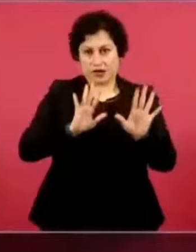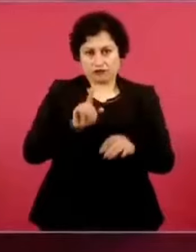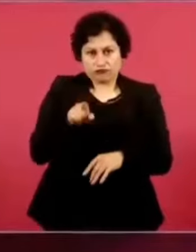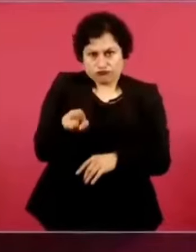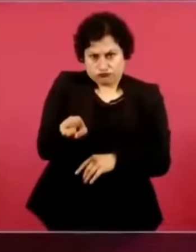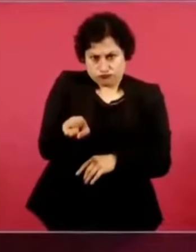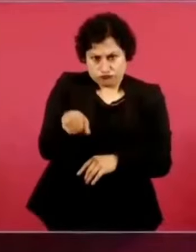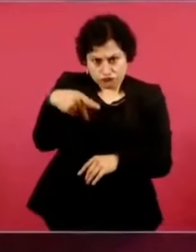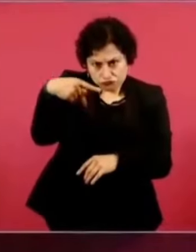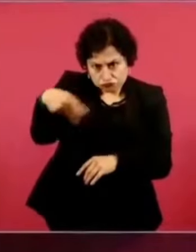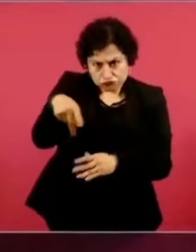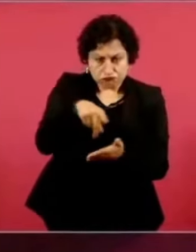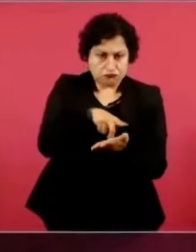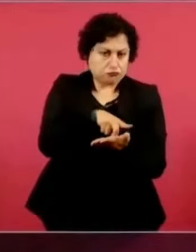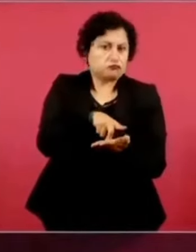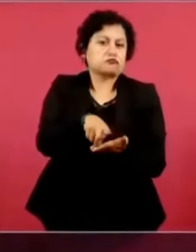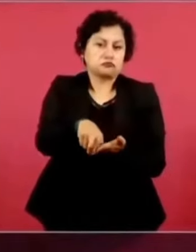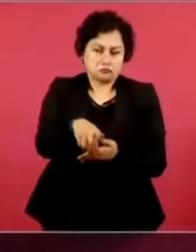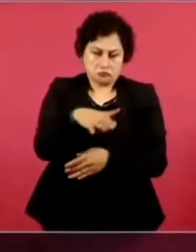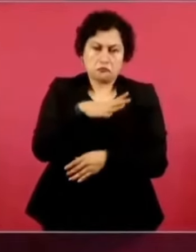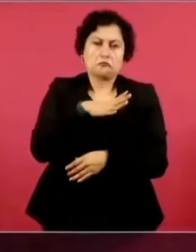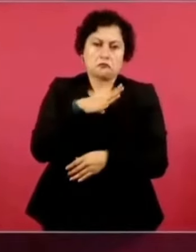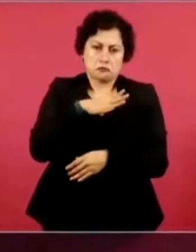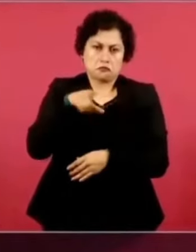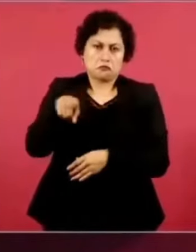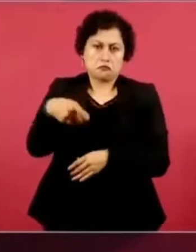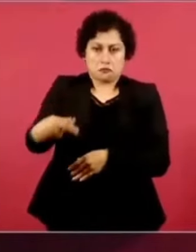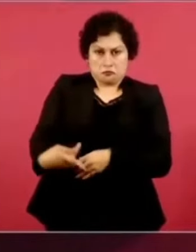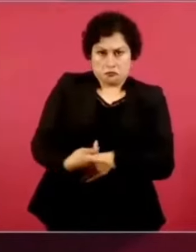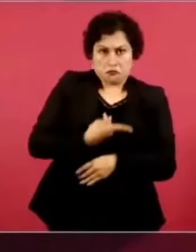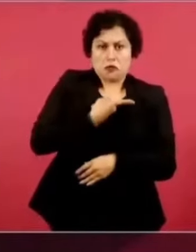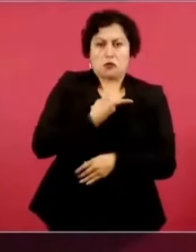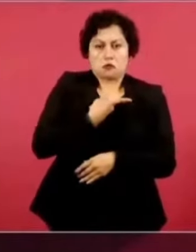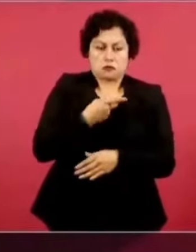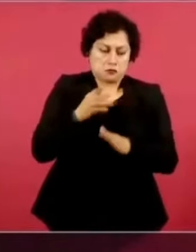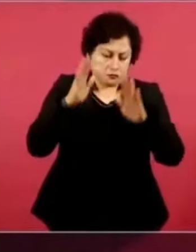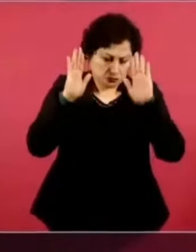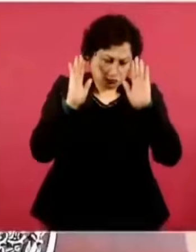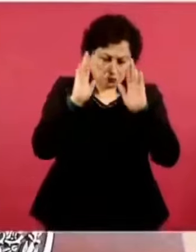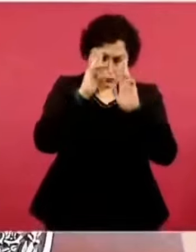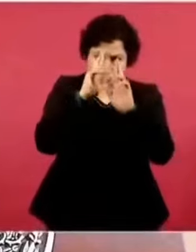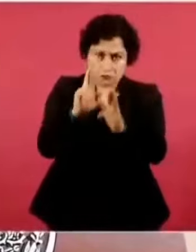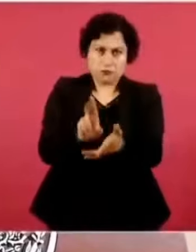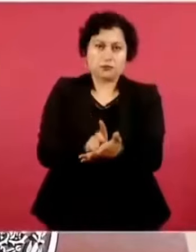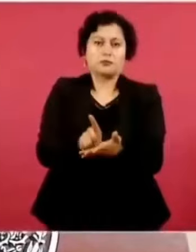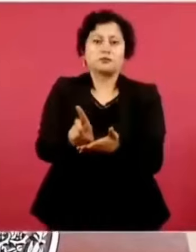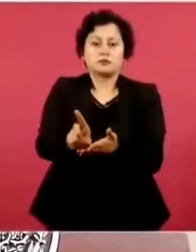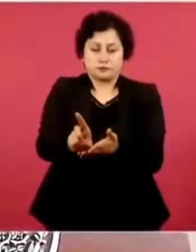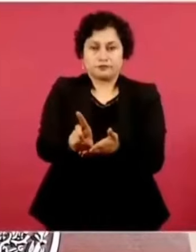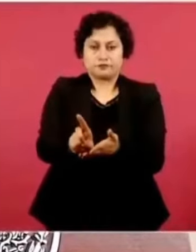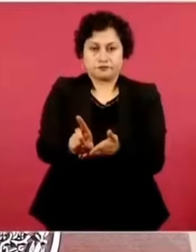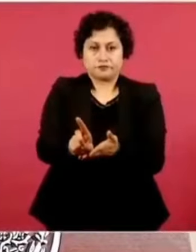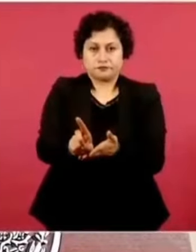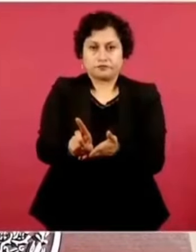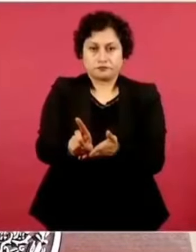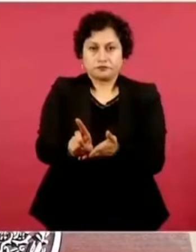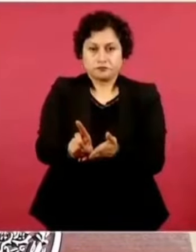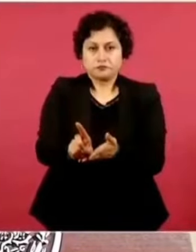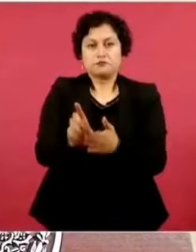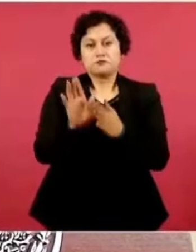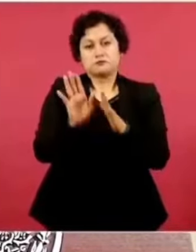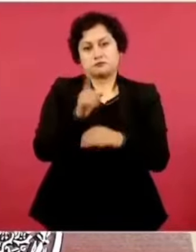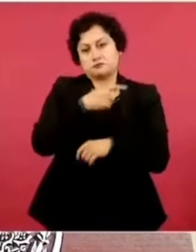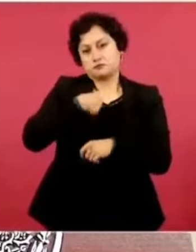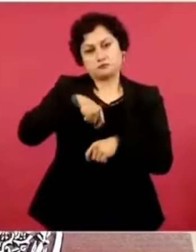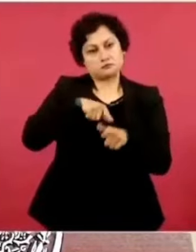de hacer tus planteamientos y nosotros vamos a seguir